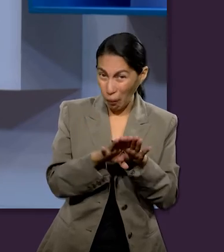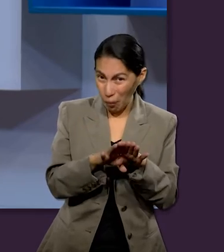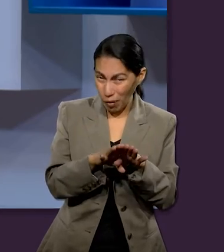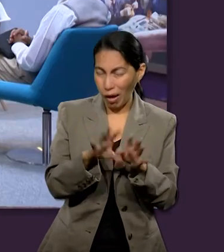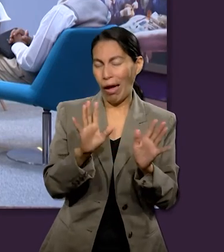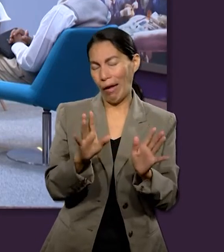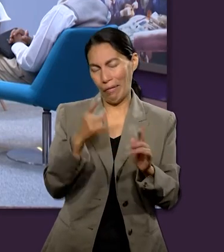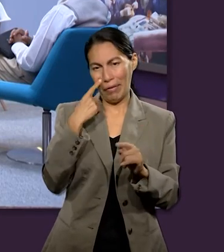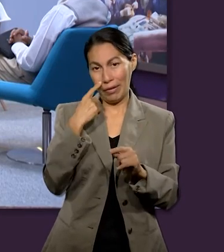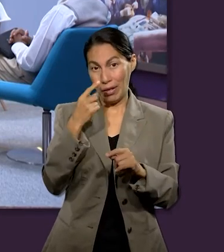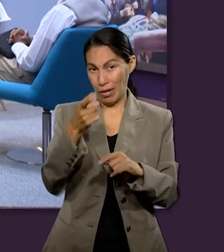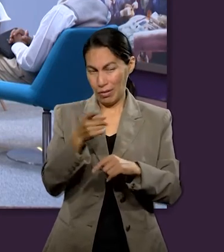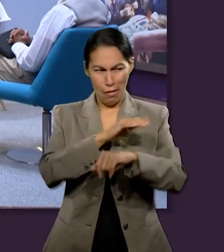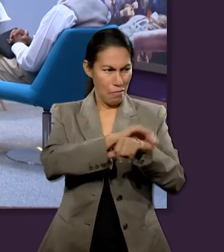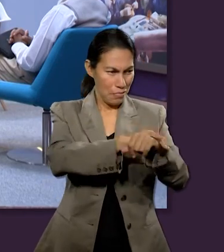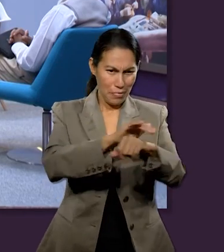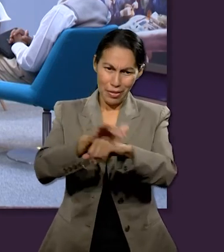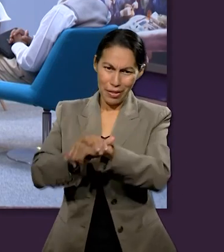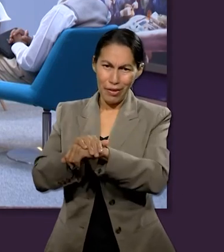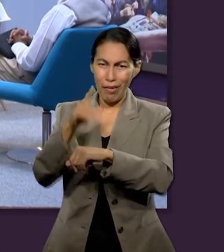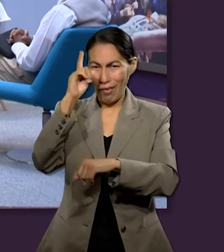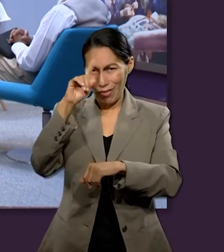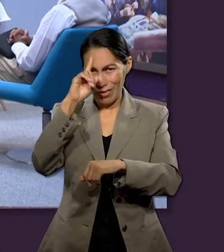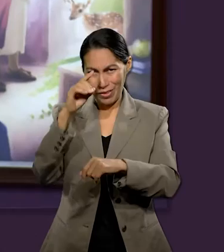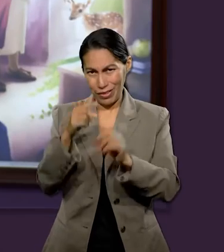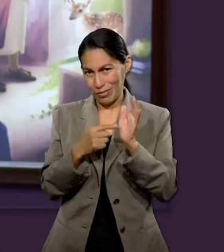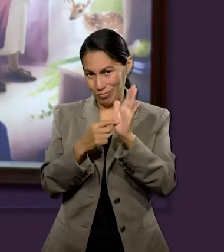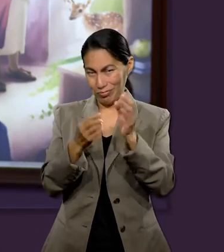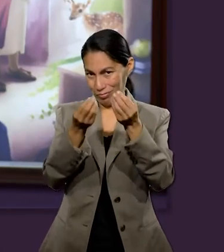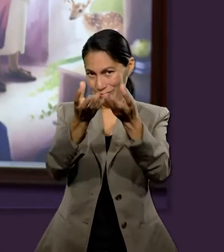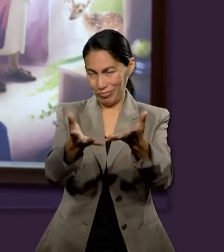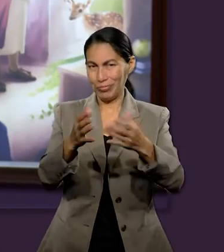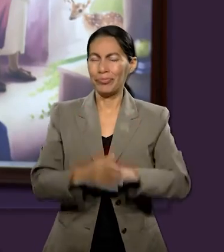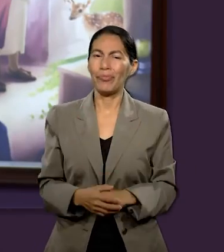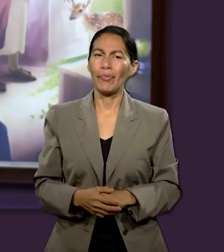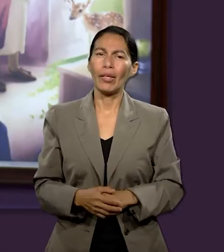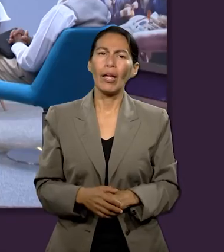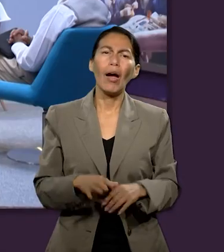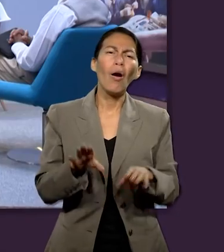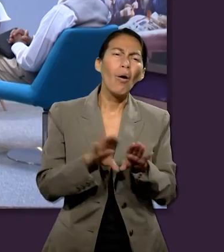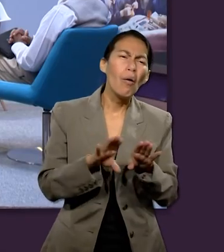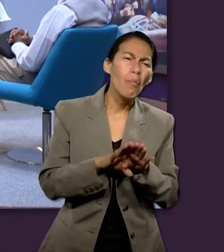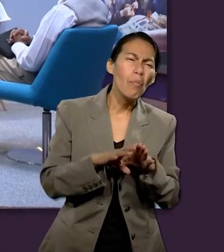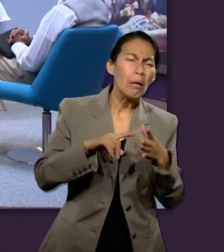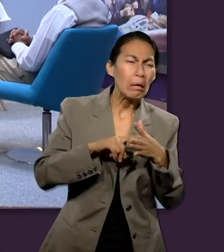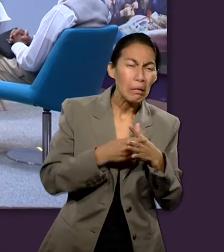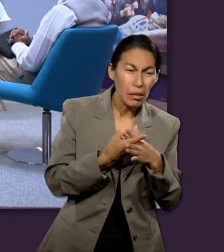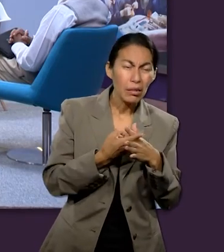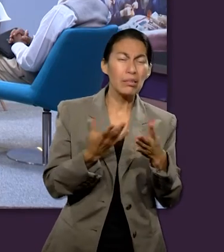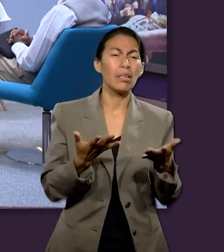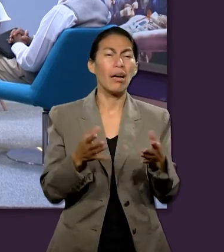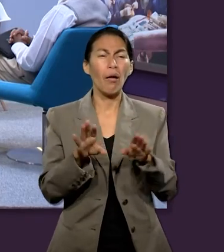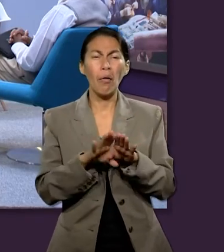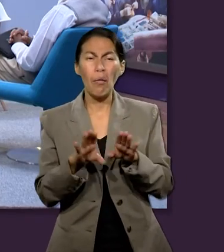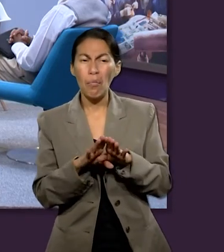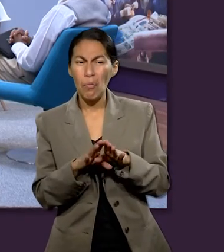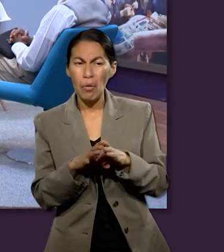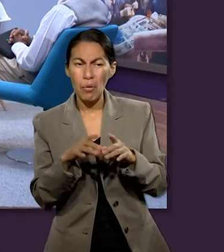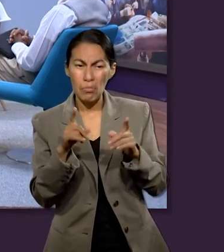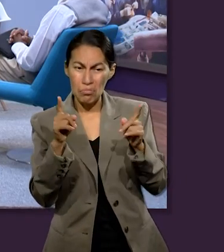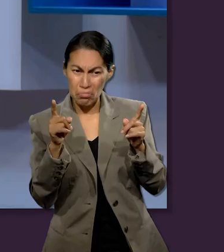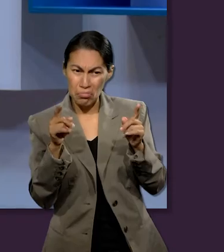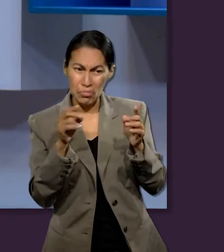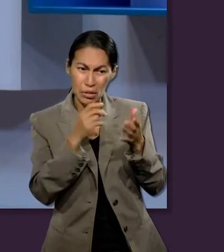escribir su cosmovisión y cómo empezarían sus cosmovisiones cuál sería la frase o el